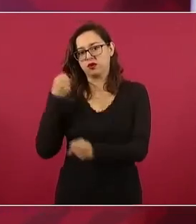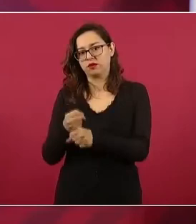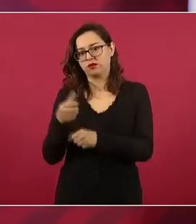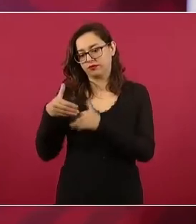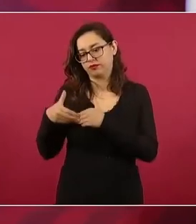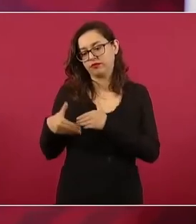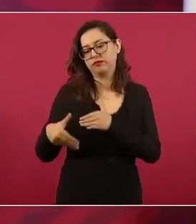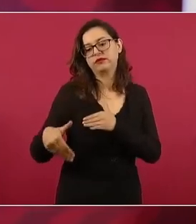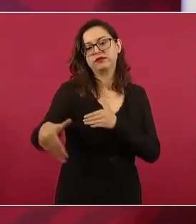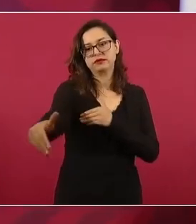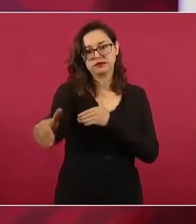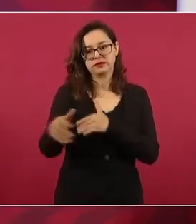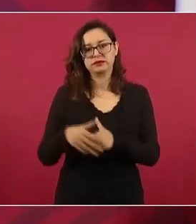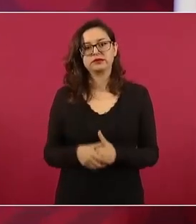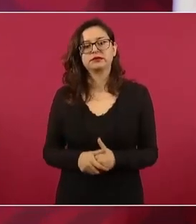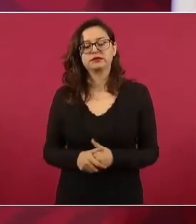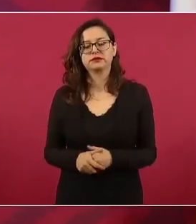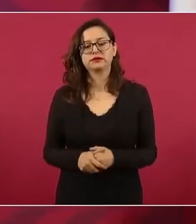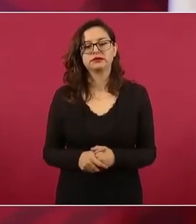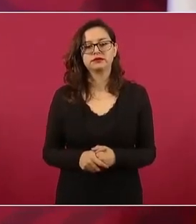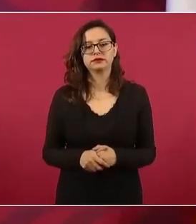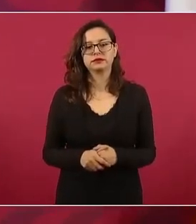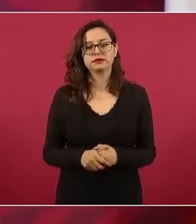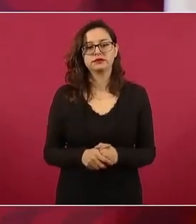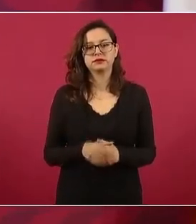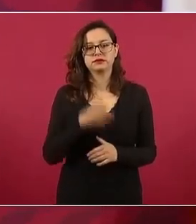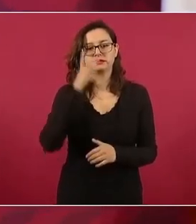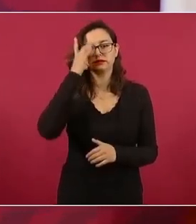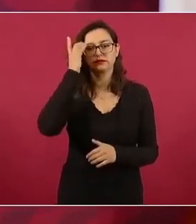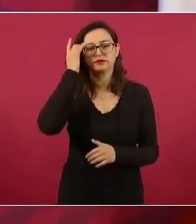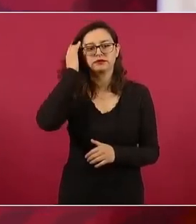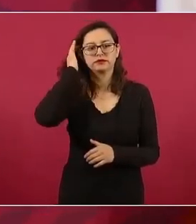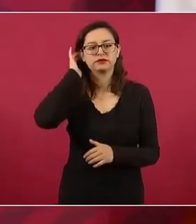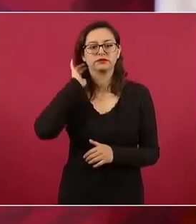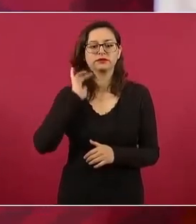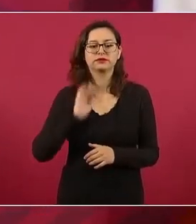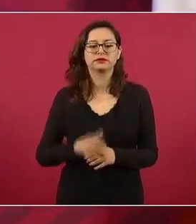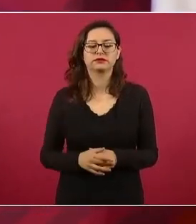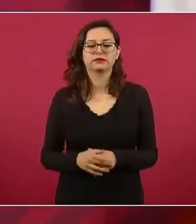pero hasta acá no vamos a llegar esto es lo que quieren los de Pemex